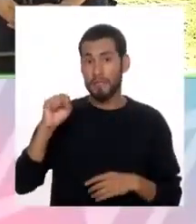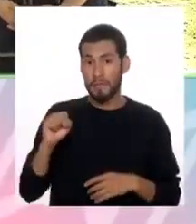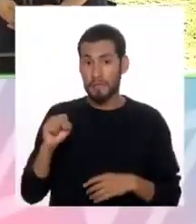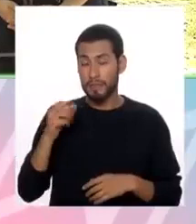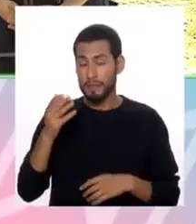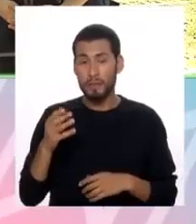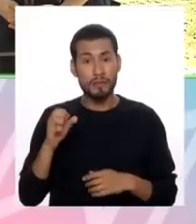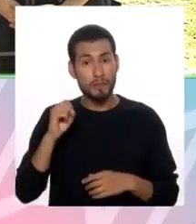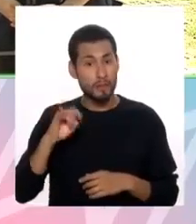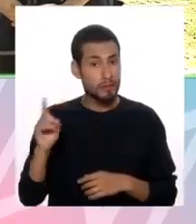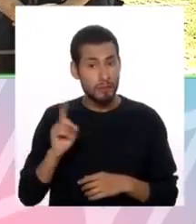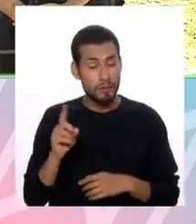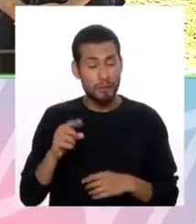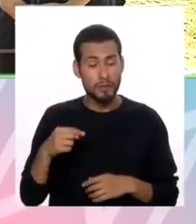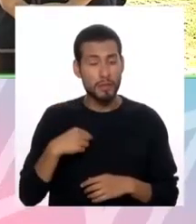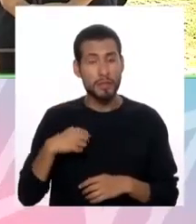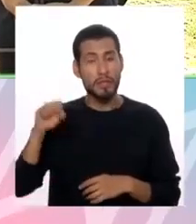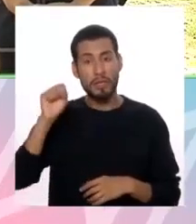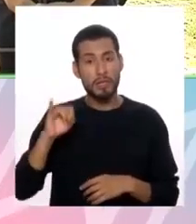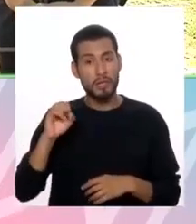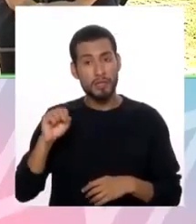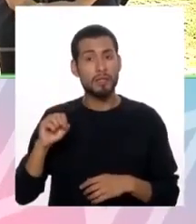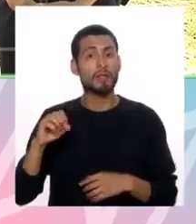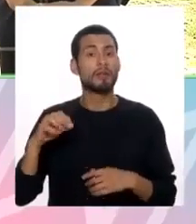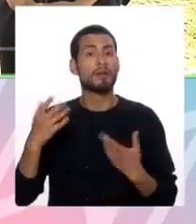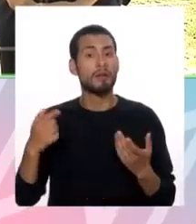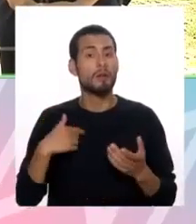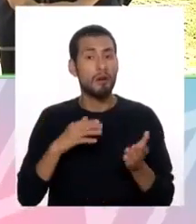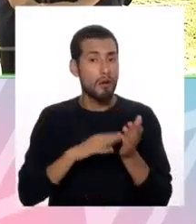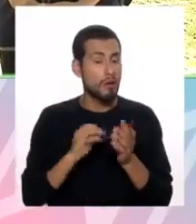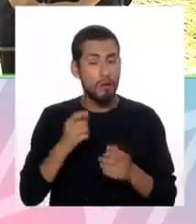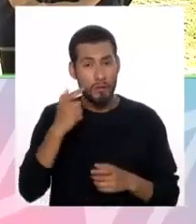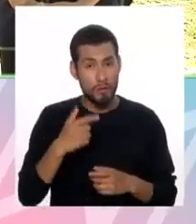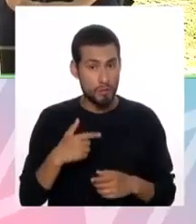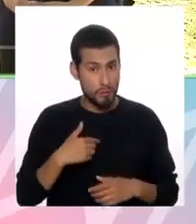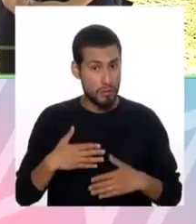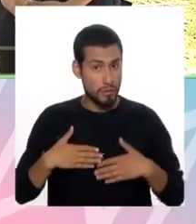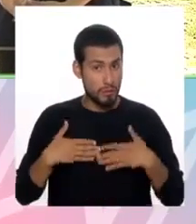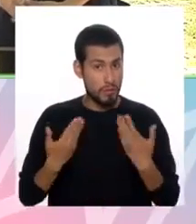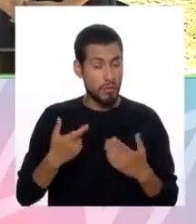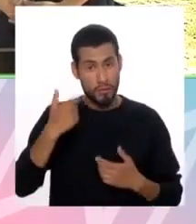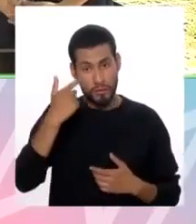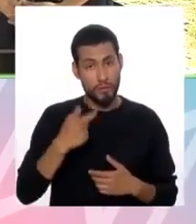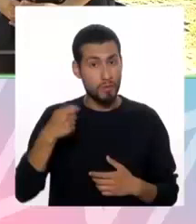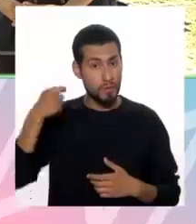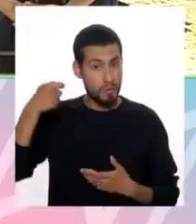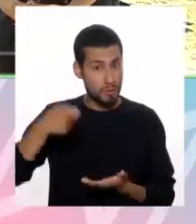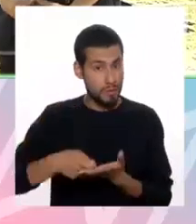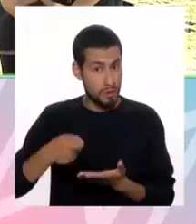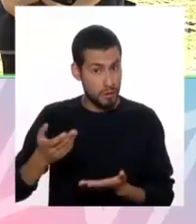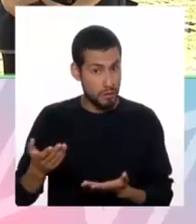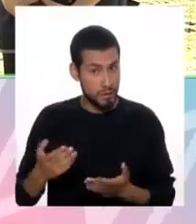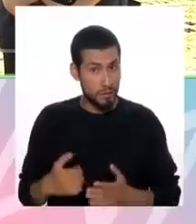caso no pertenezamos al CIS, el Salud, de manera particular, ¿lo podemos hacer como personas pagantes?